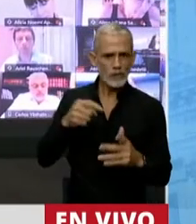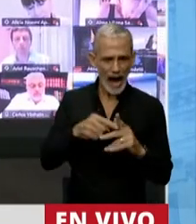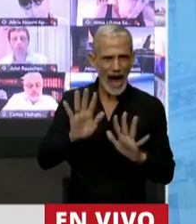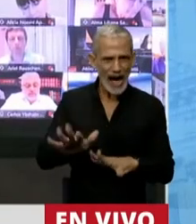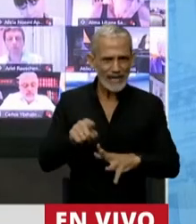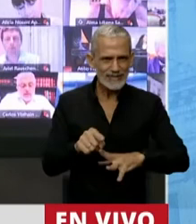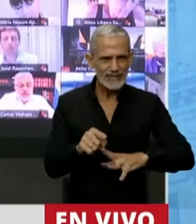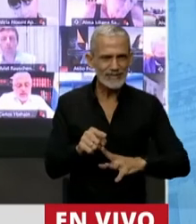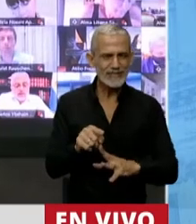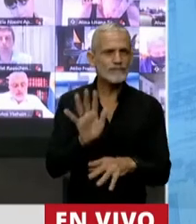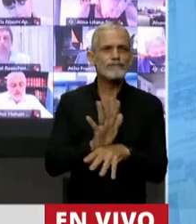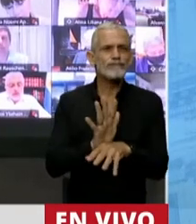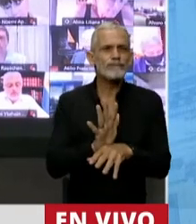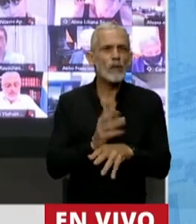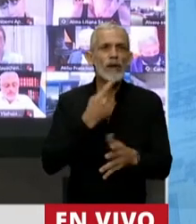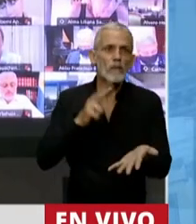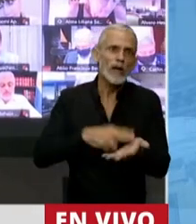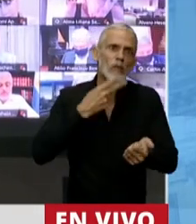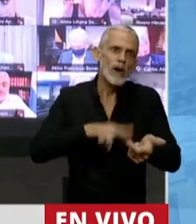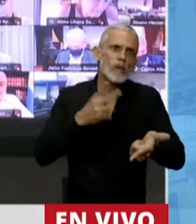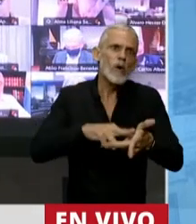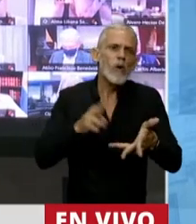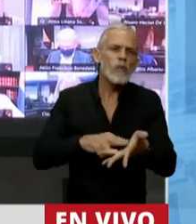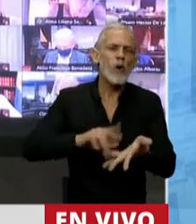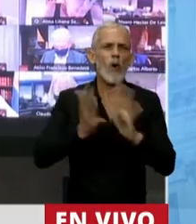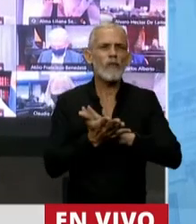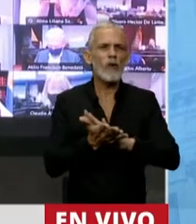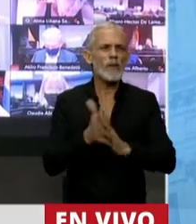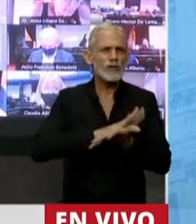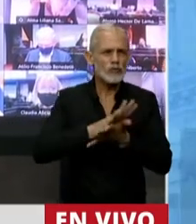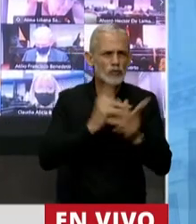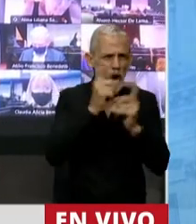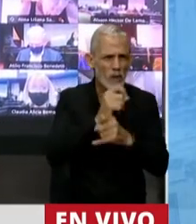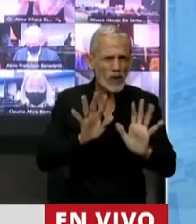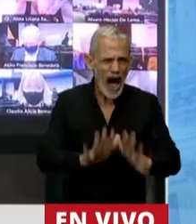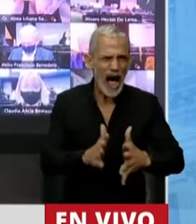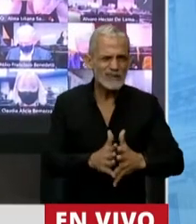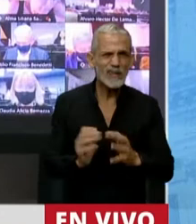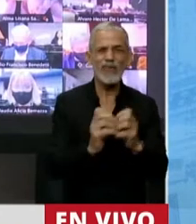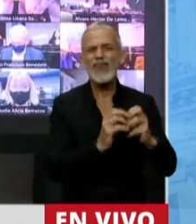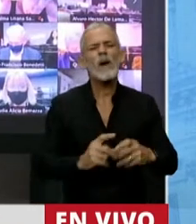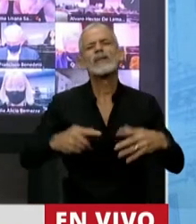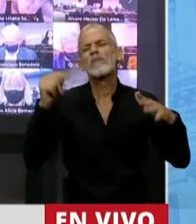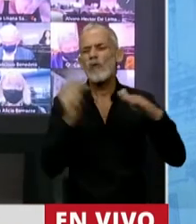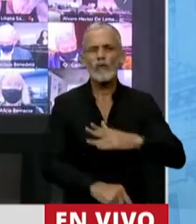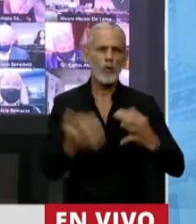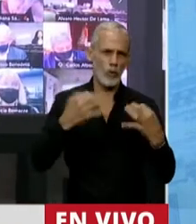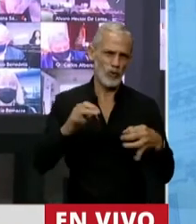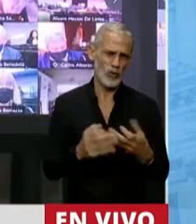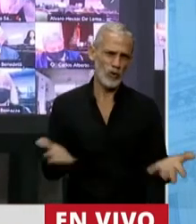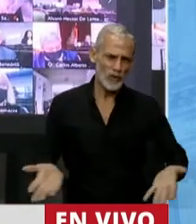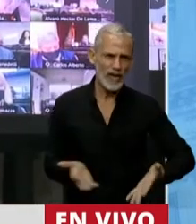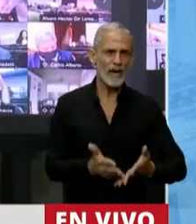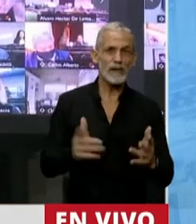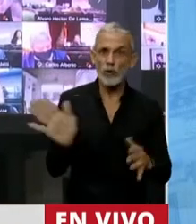sistemática de impuestos como modo de sortear las dificultades sin un debate profundo, necesario